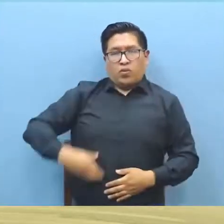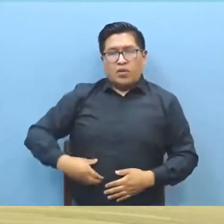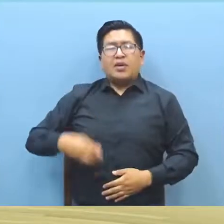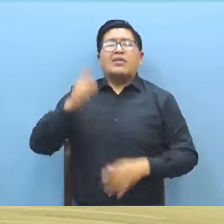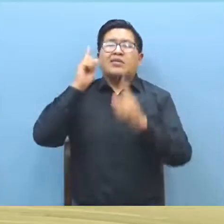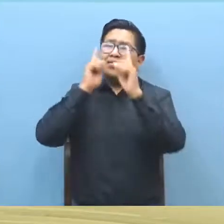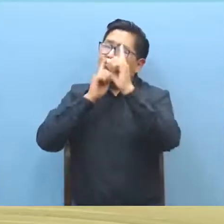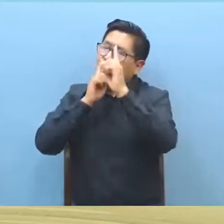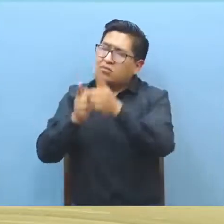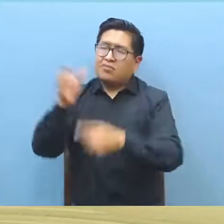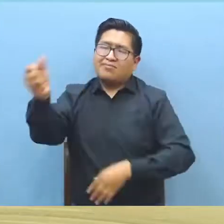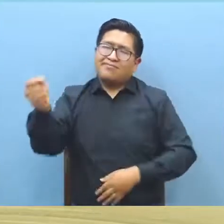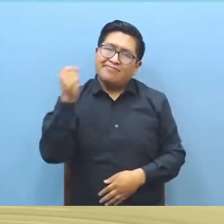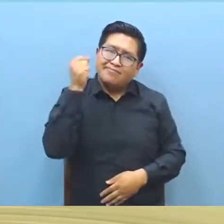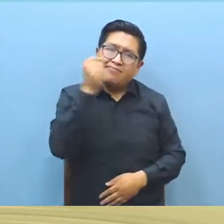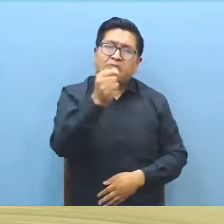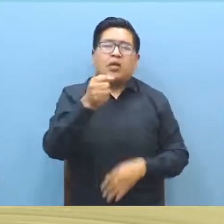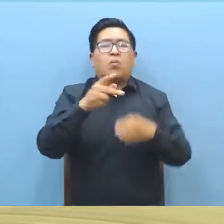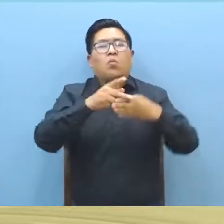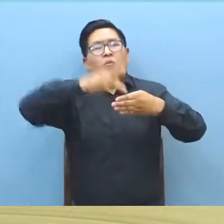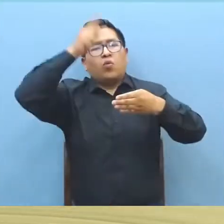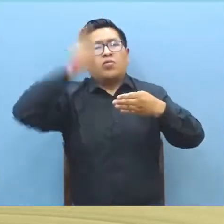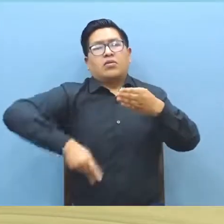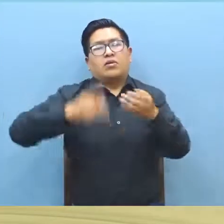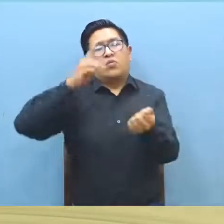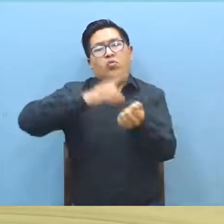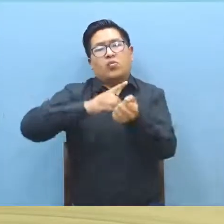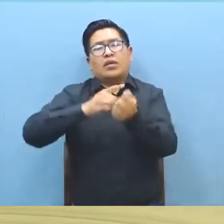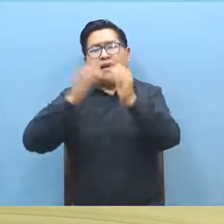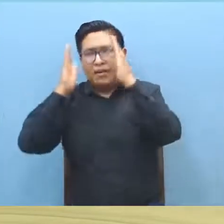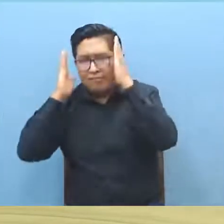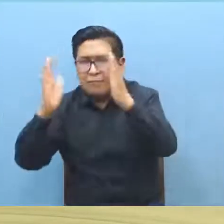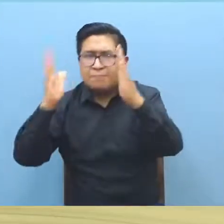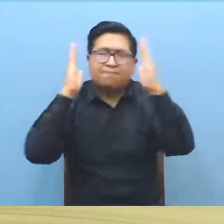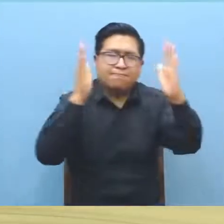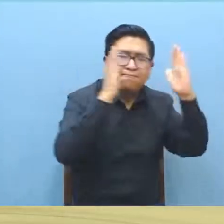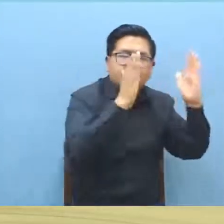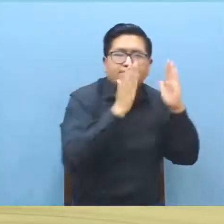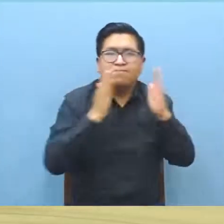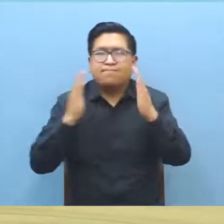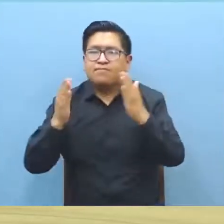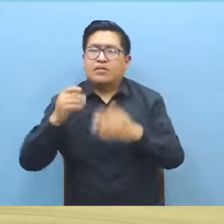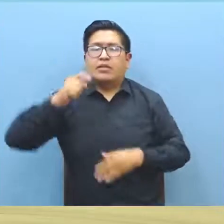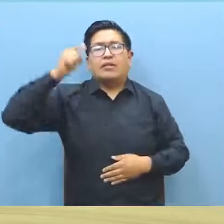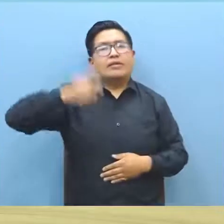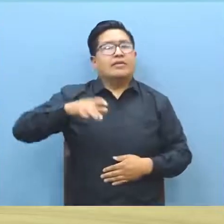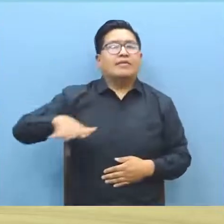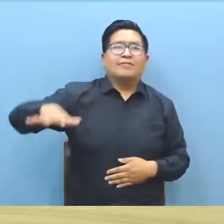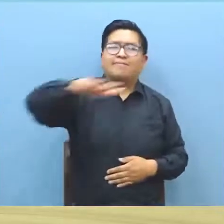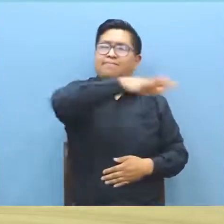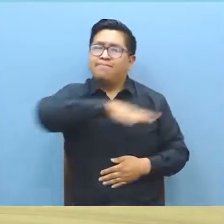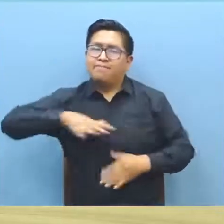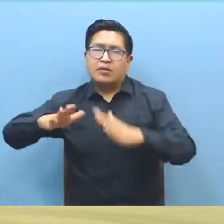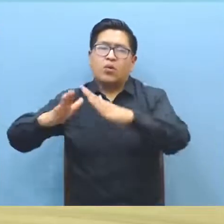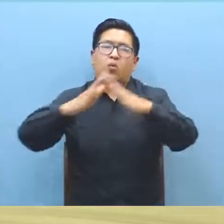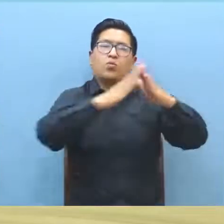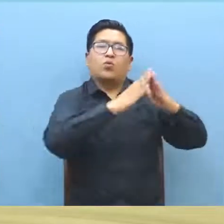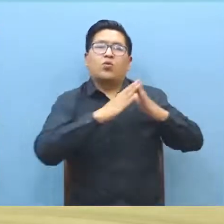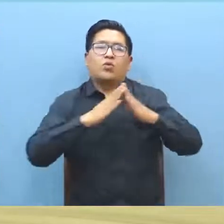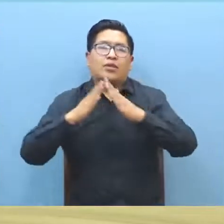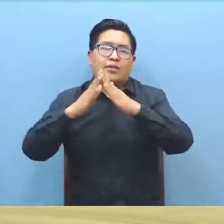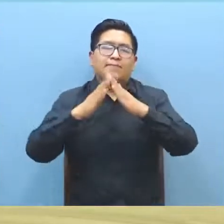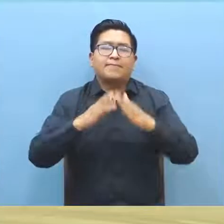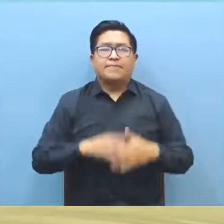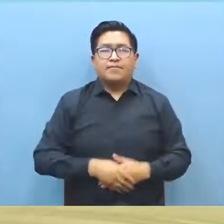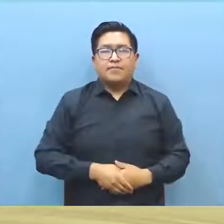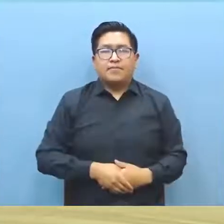un profesional en ginecología a fin de atender los casos que demanda la población en el municipio